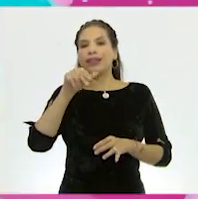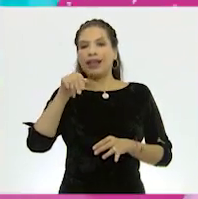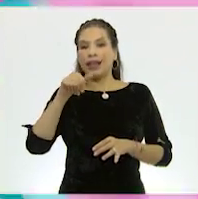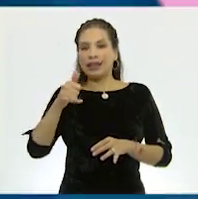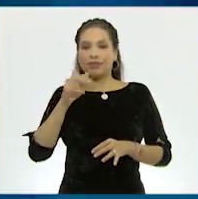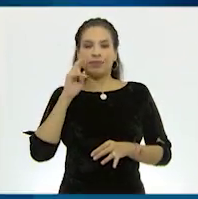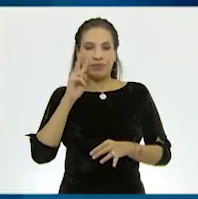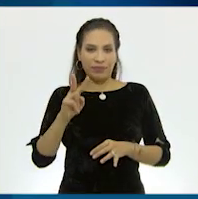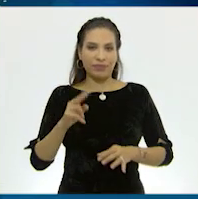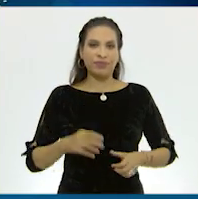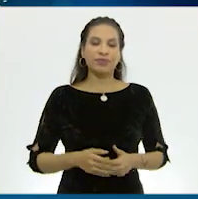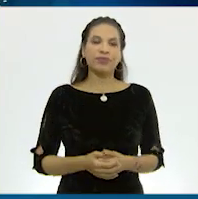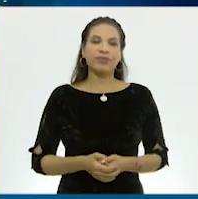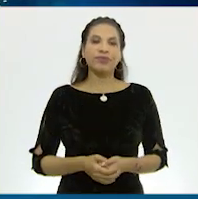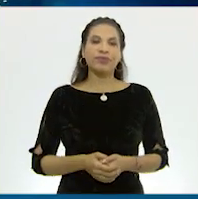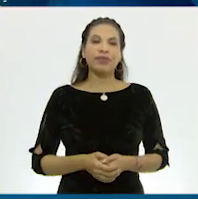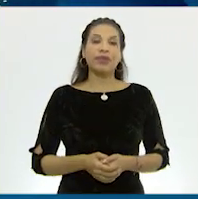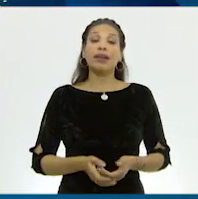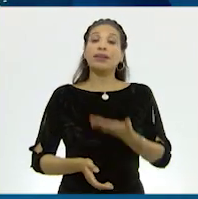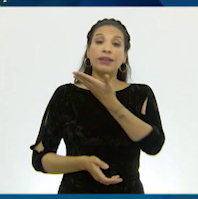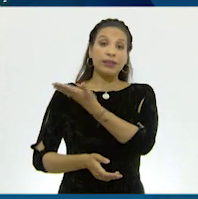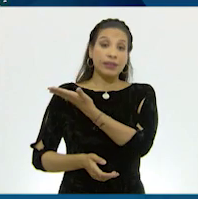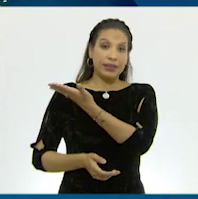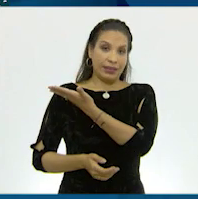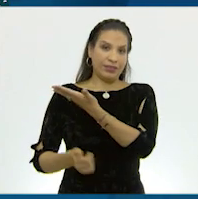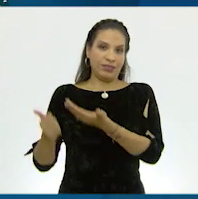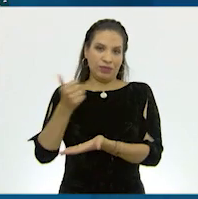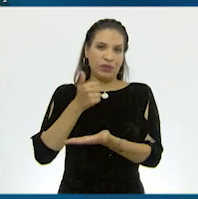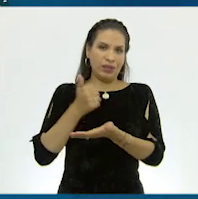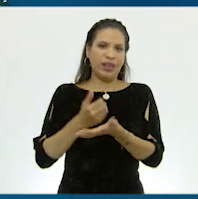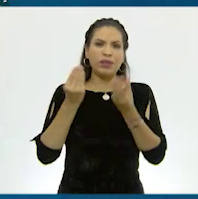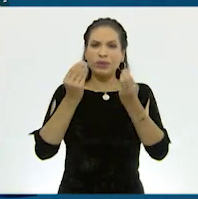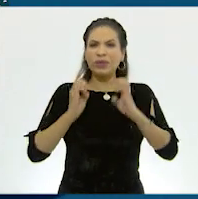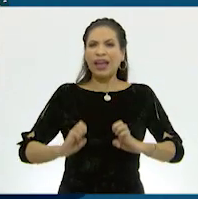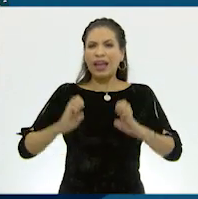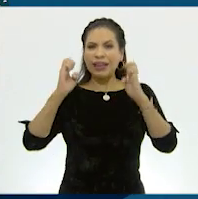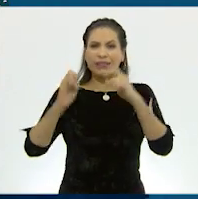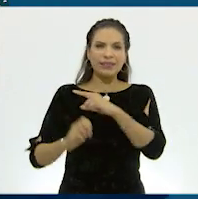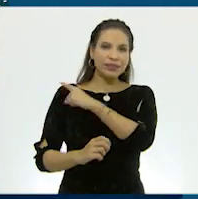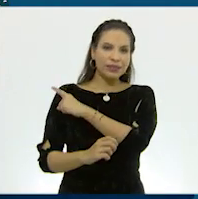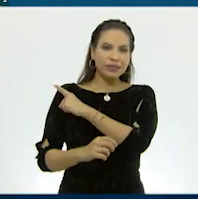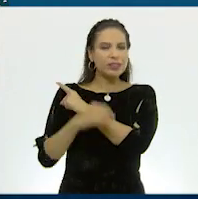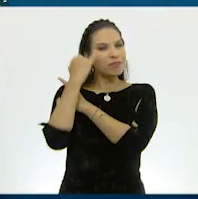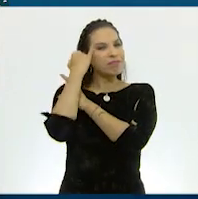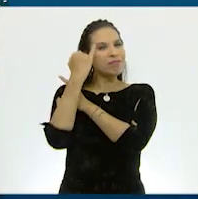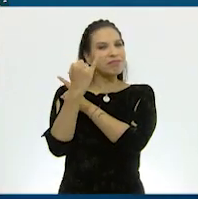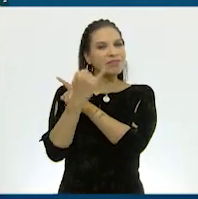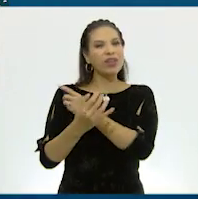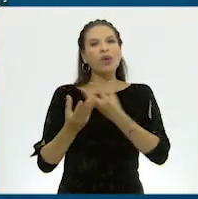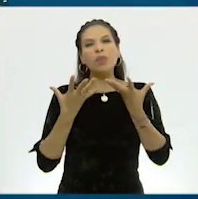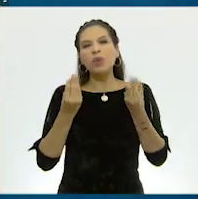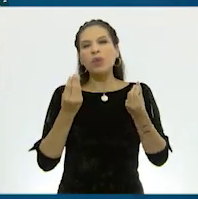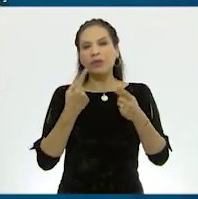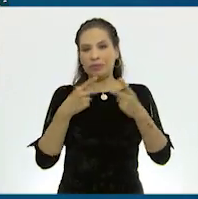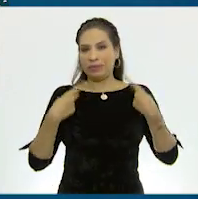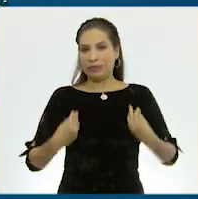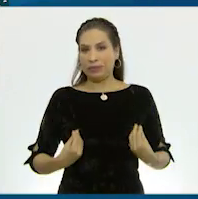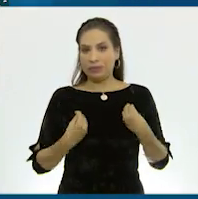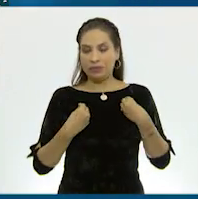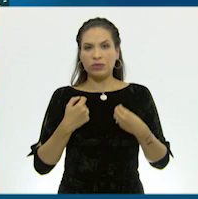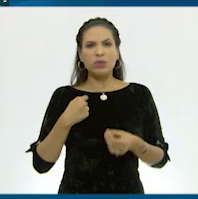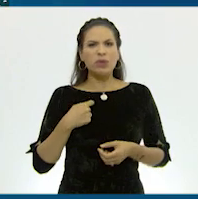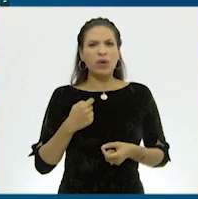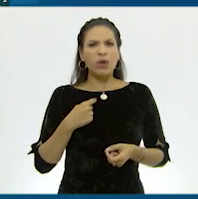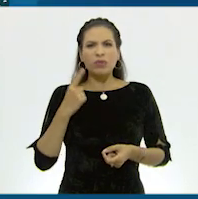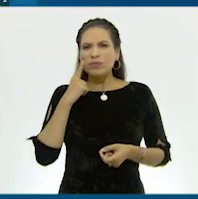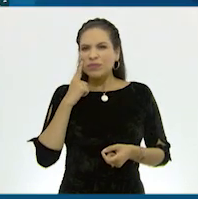Vamos a verla. Aunque es una ciudad con muchos edificios y nos da la idea de tener bastantes habitantes, yo